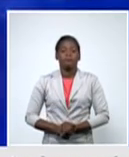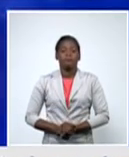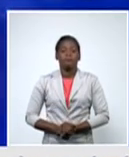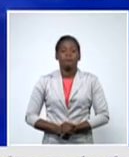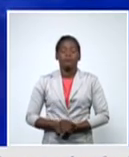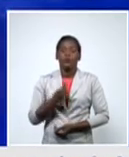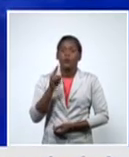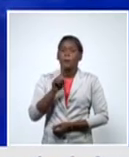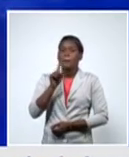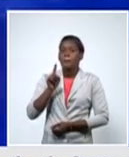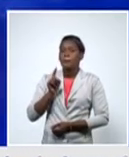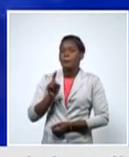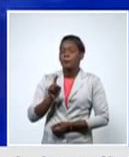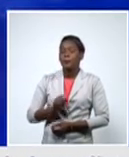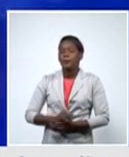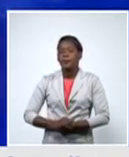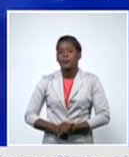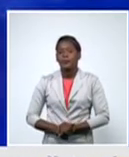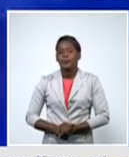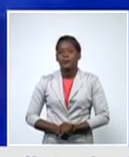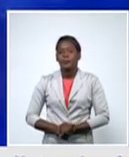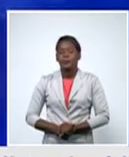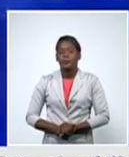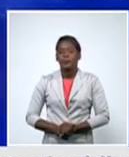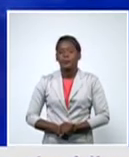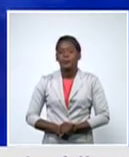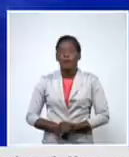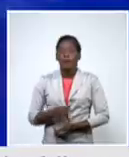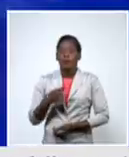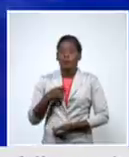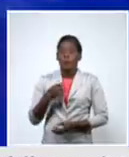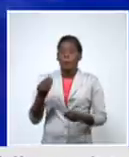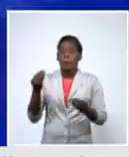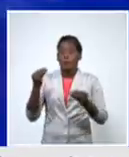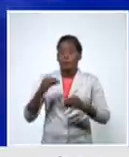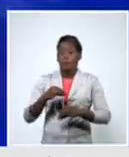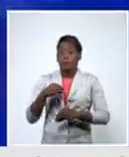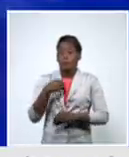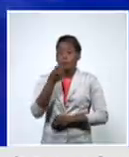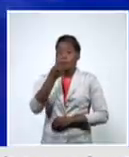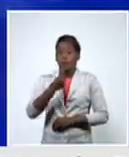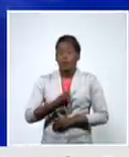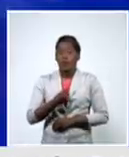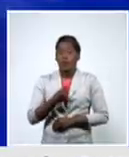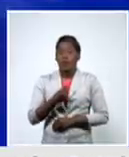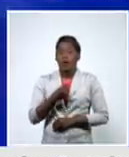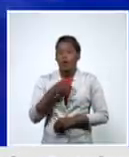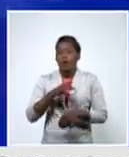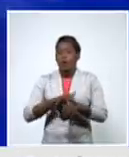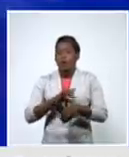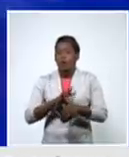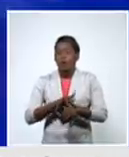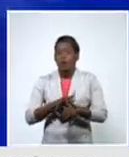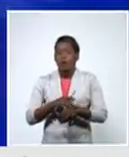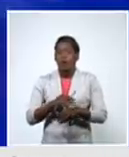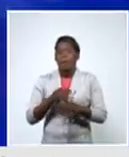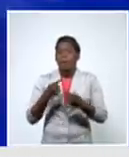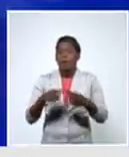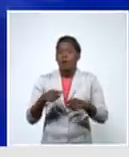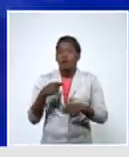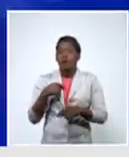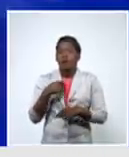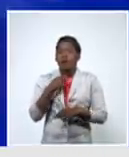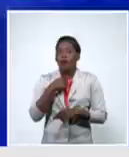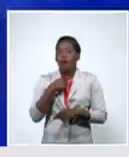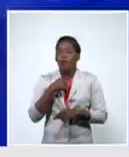doctor dice así soy una persona alérgica al timerosal ¿puedo vacunarme contra la COVID